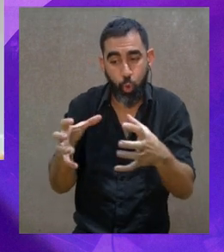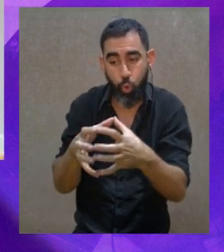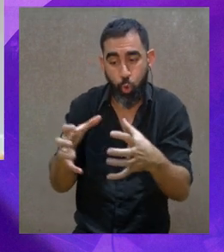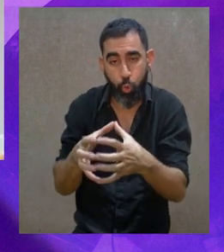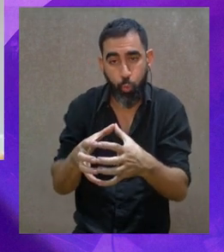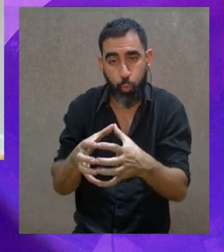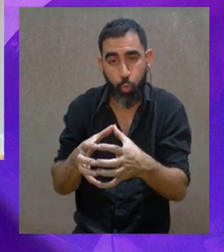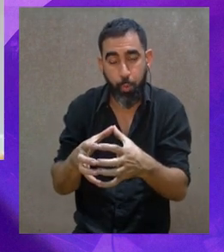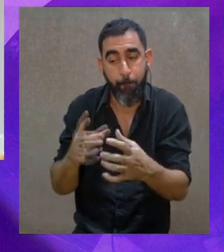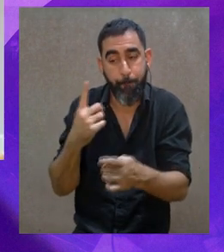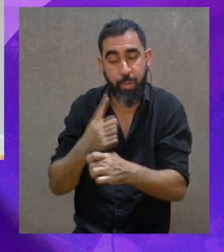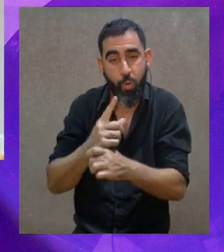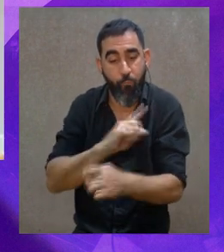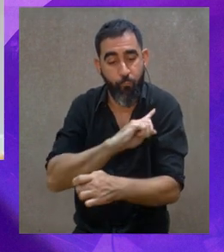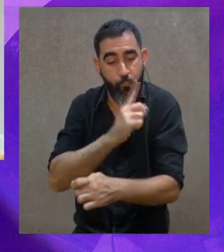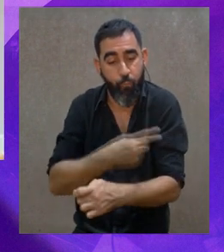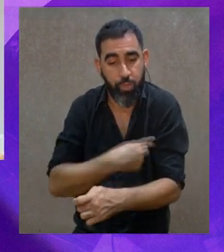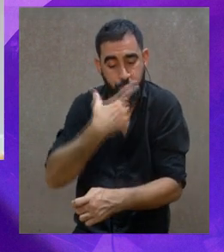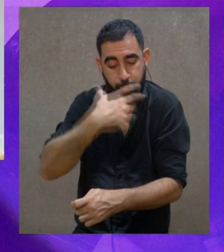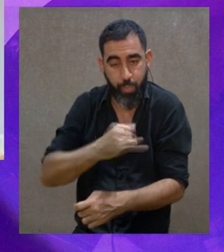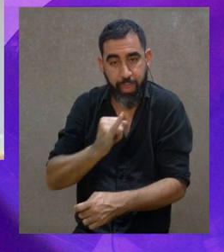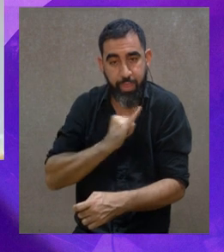Al servicio de un colectivo,